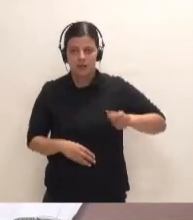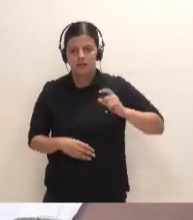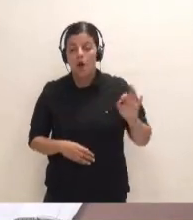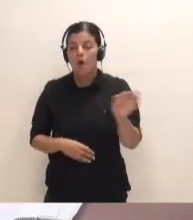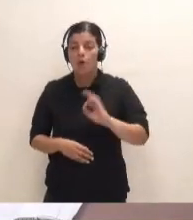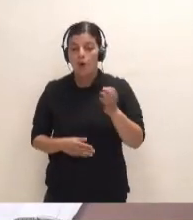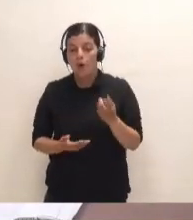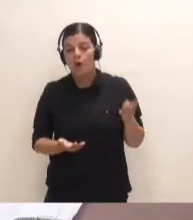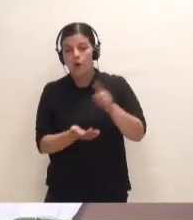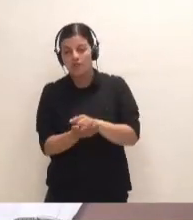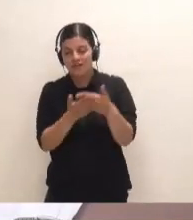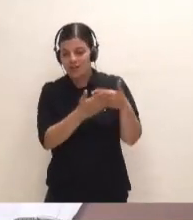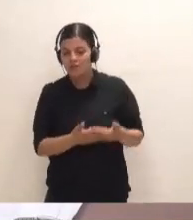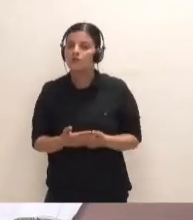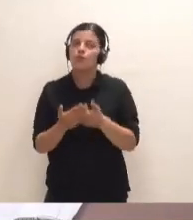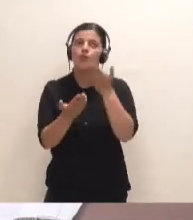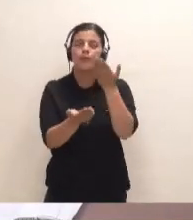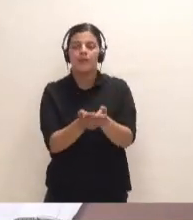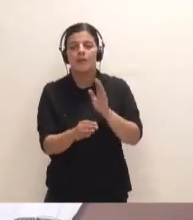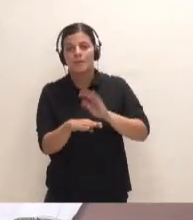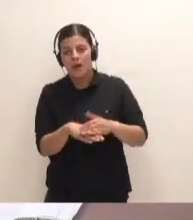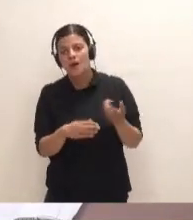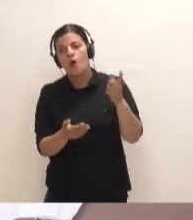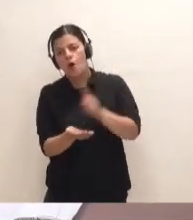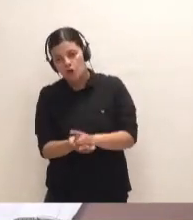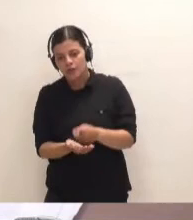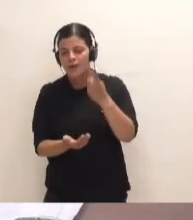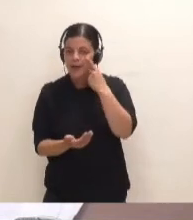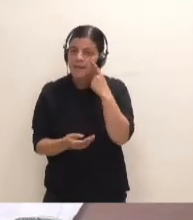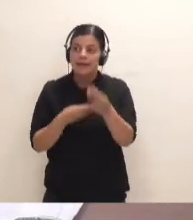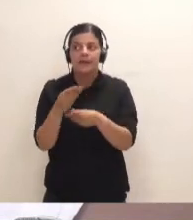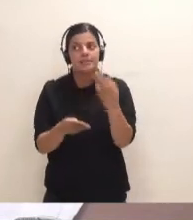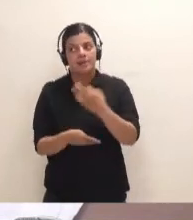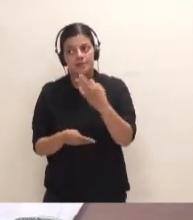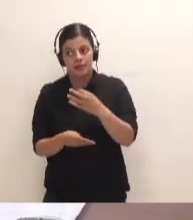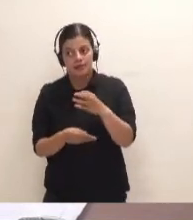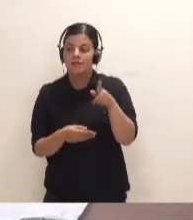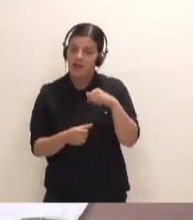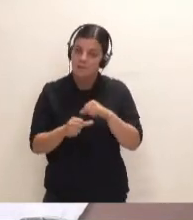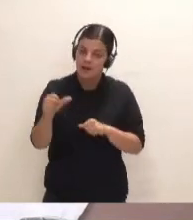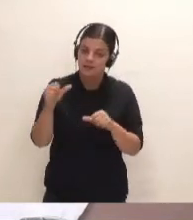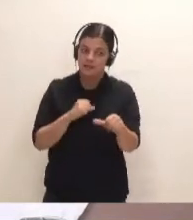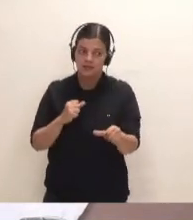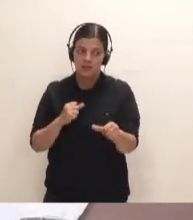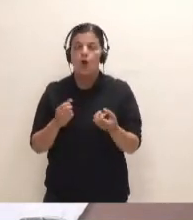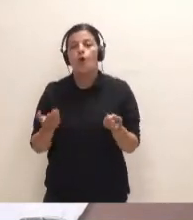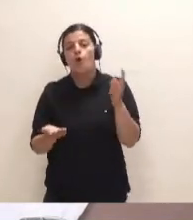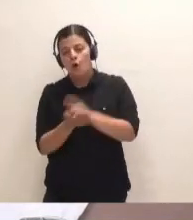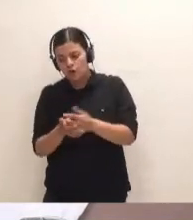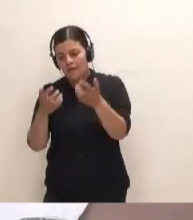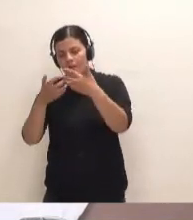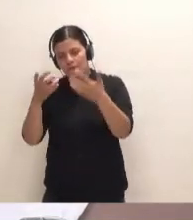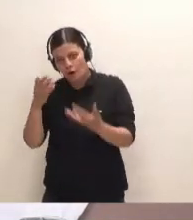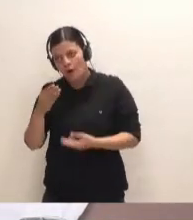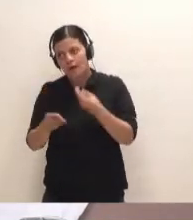de volver a encargar un estudio para volver a plantear qué es lo que se va a hacer y, a partir de ahí, hacer todos los informes que se